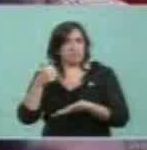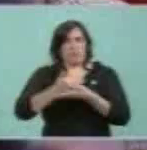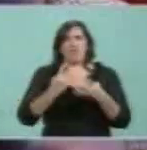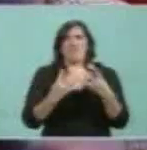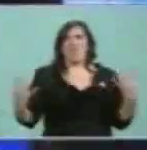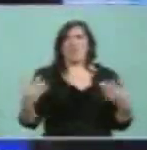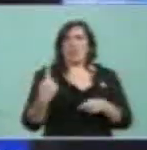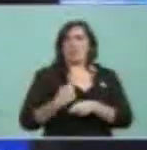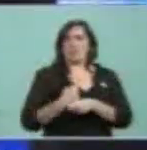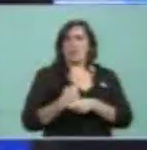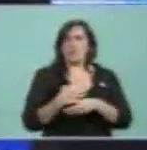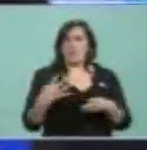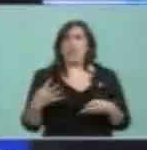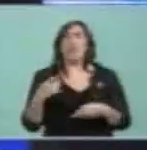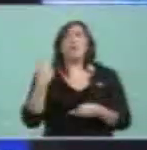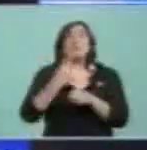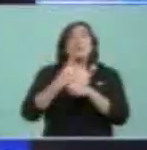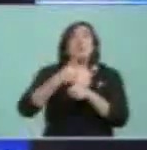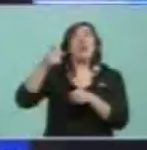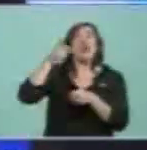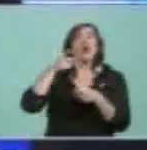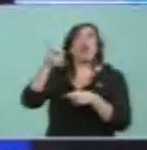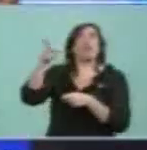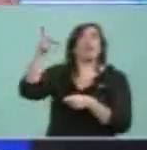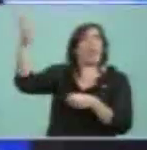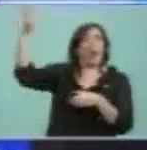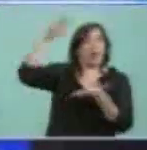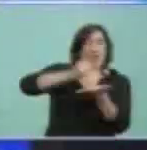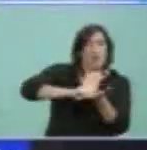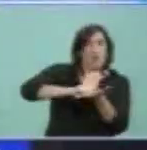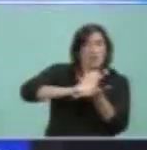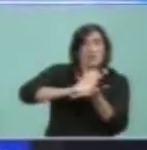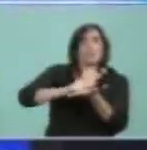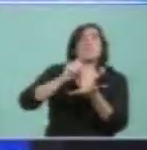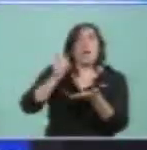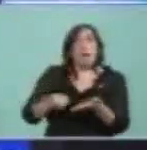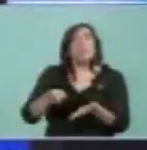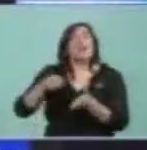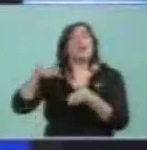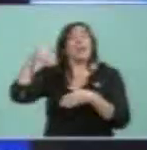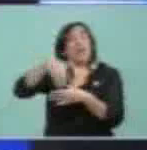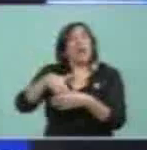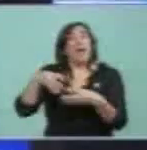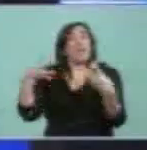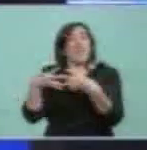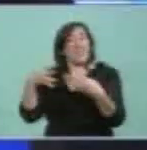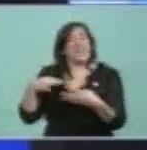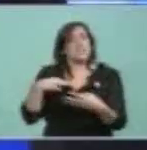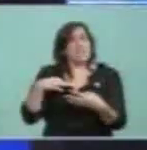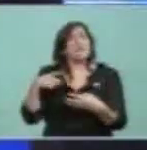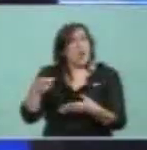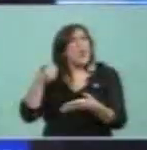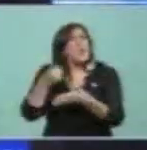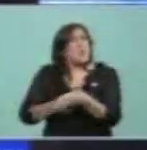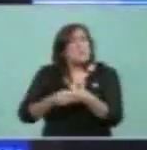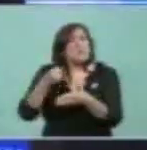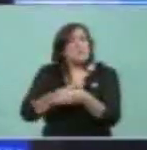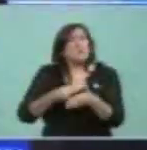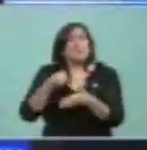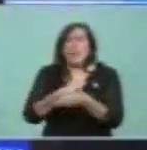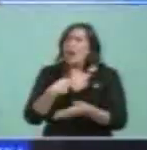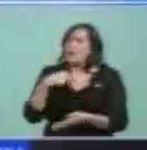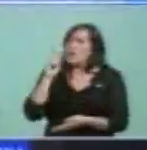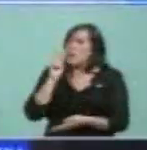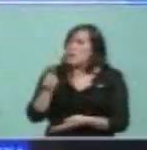primero contra los colonialistas y luego en la propia guerra civil donde lucharon, con todos los problemas y las vi